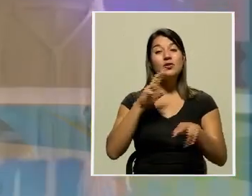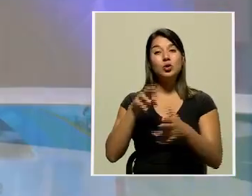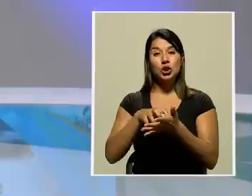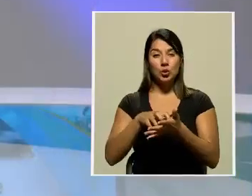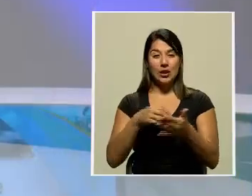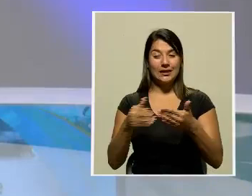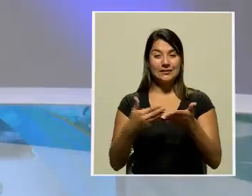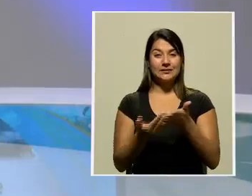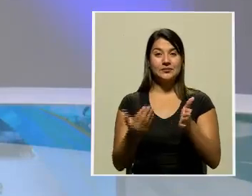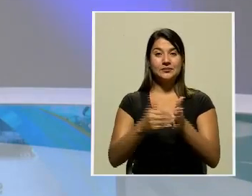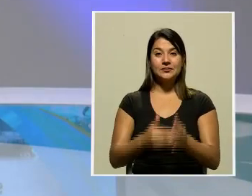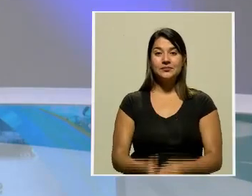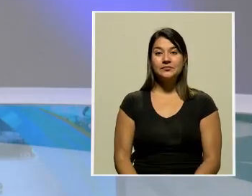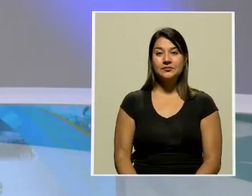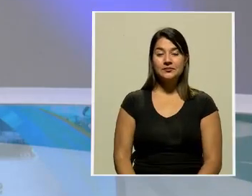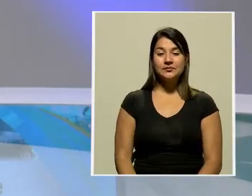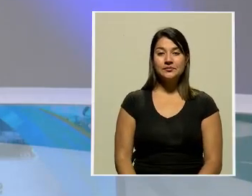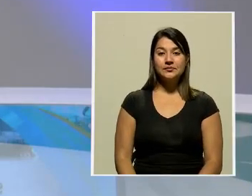volvemos.